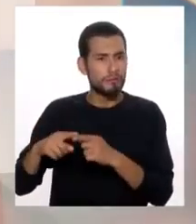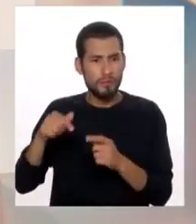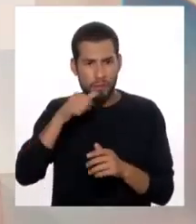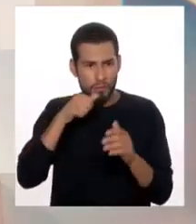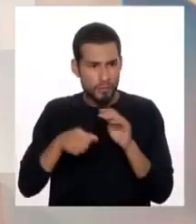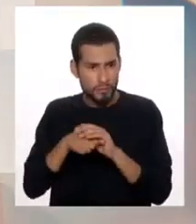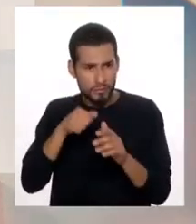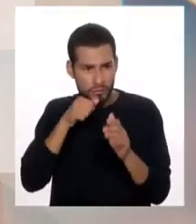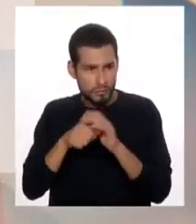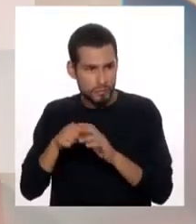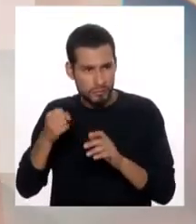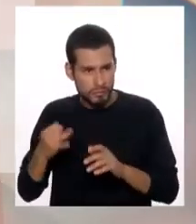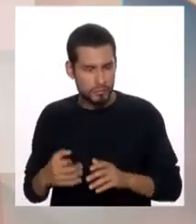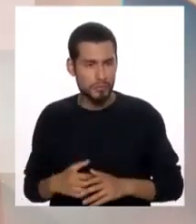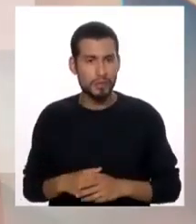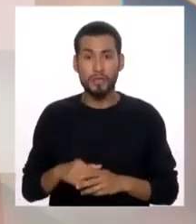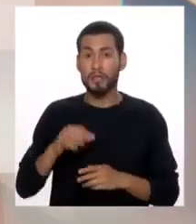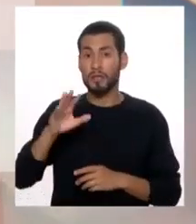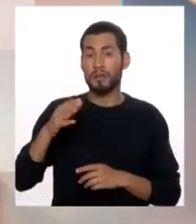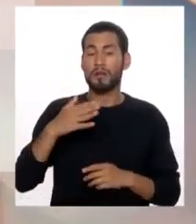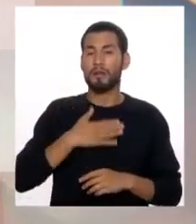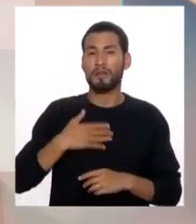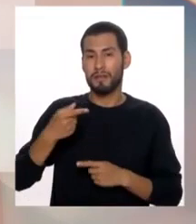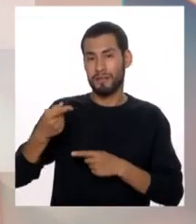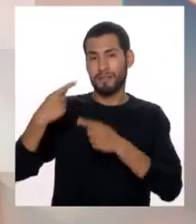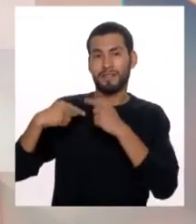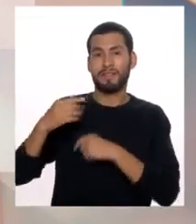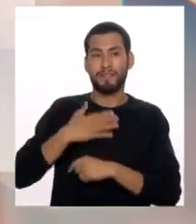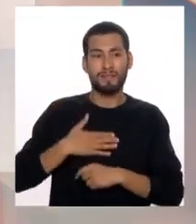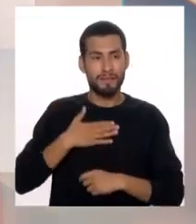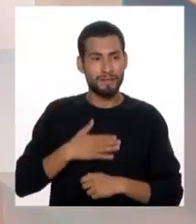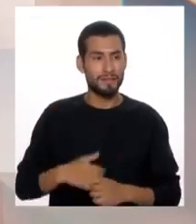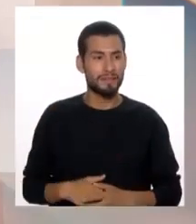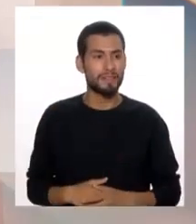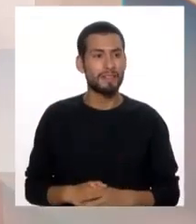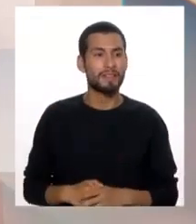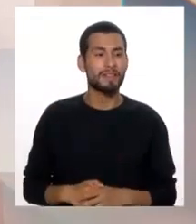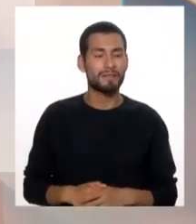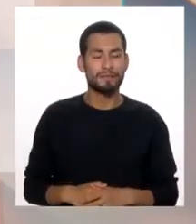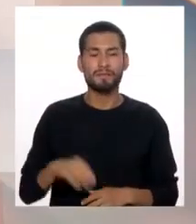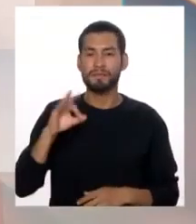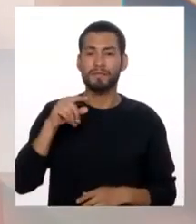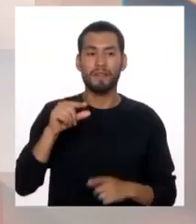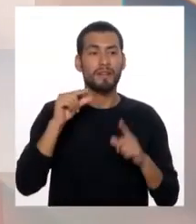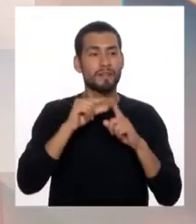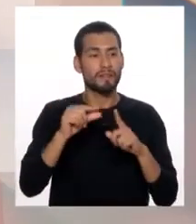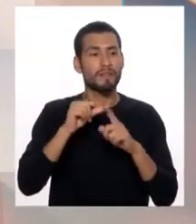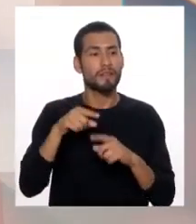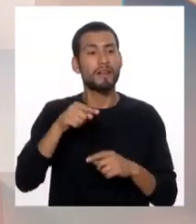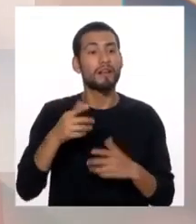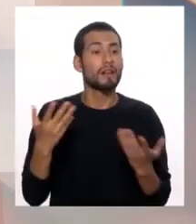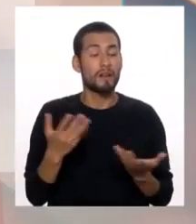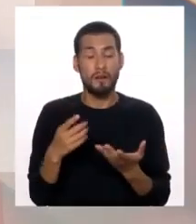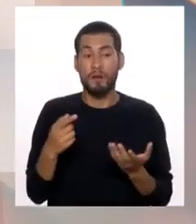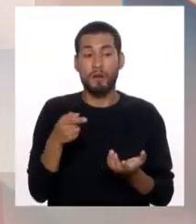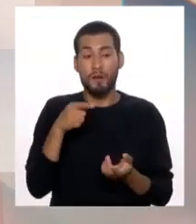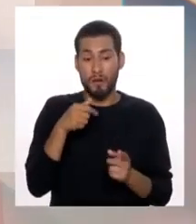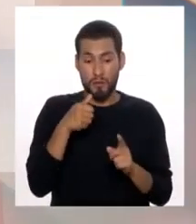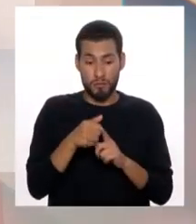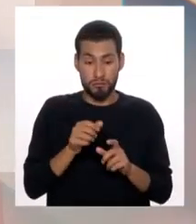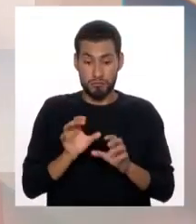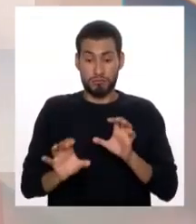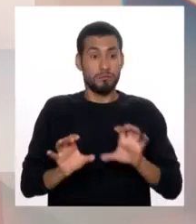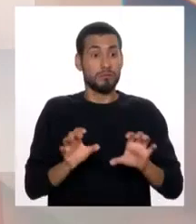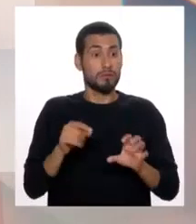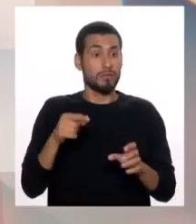a esconder para hacer atracones. ¿Me pueden poner la anterior que todavía no terminé, por favor? Palabras que refieran de forma obsesiva,